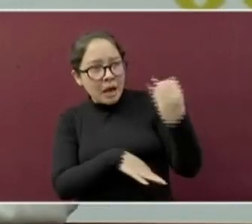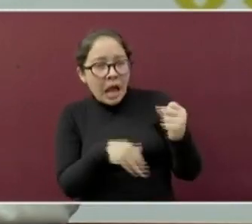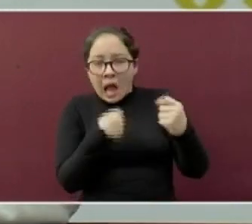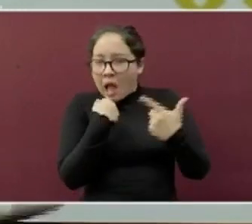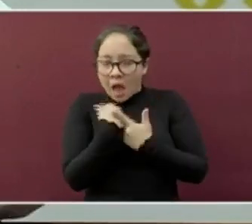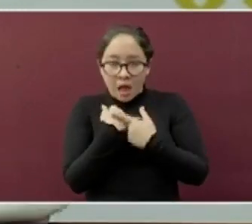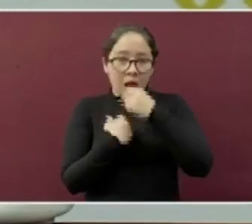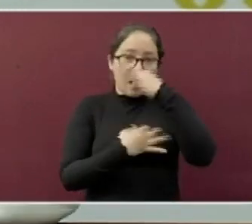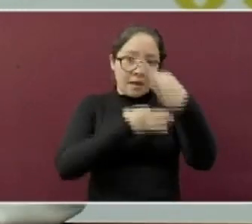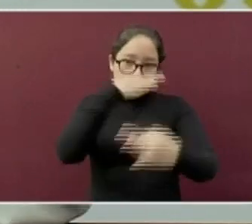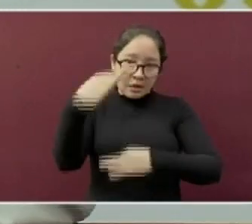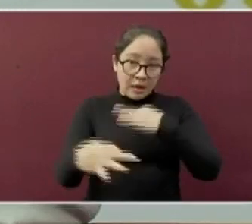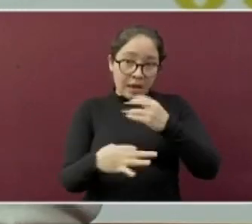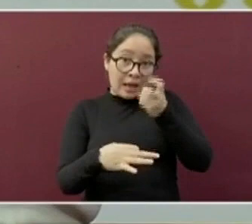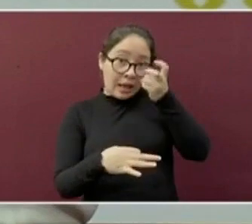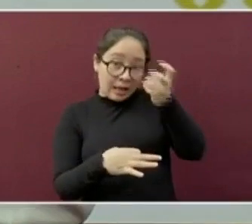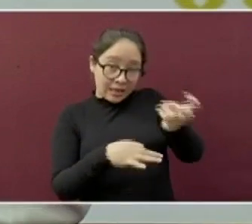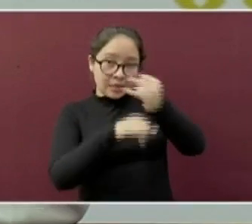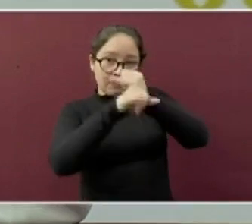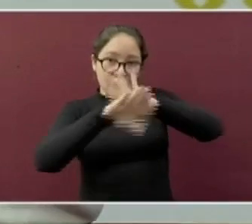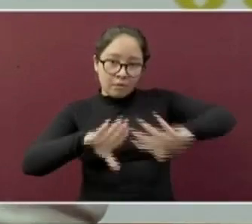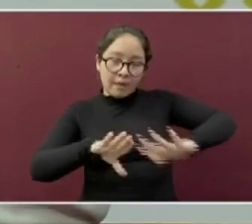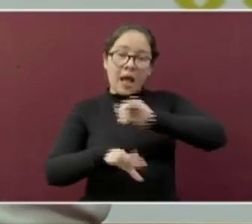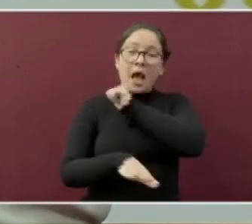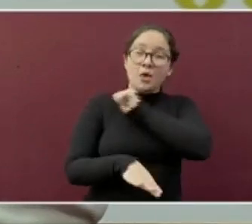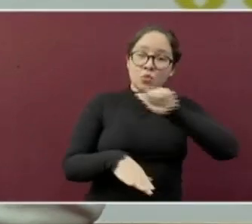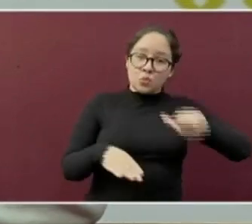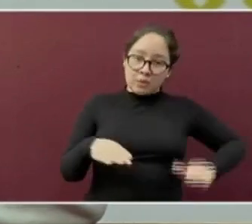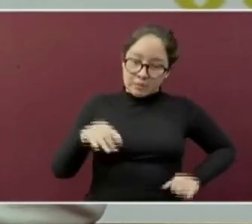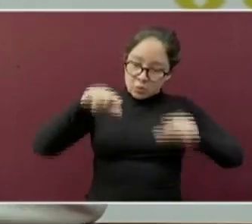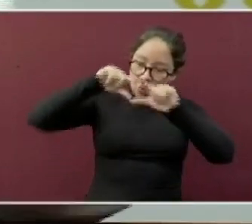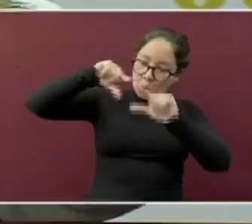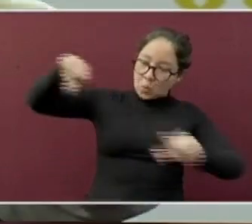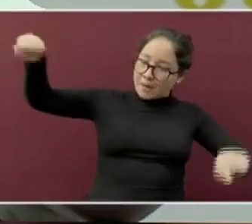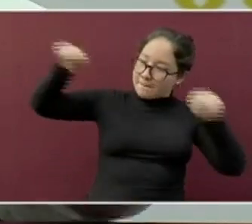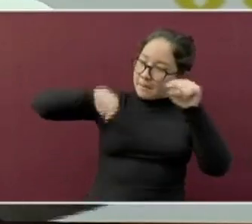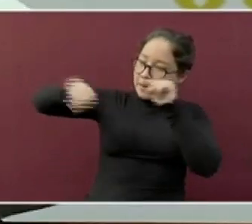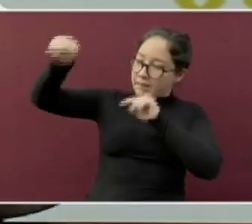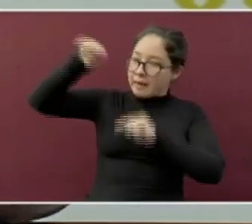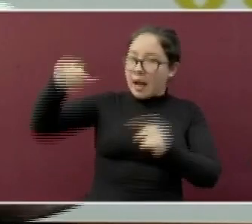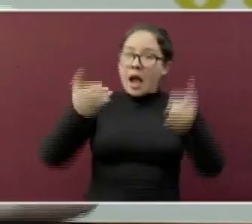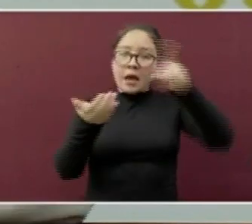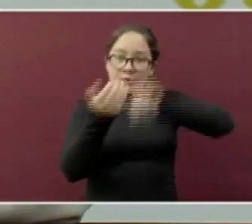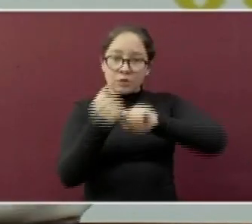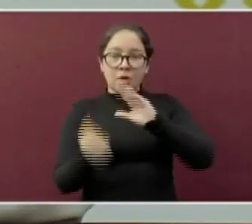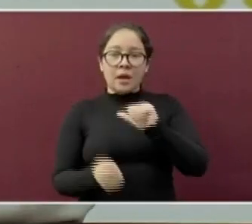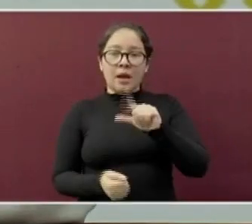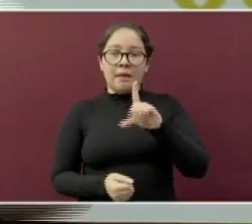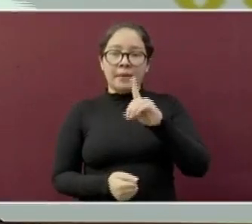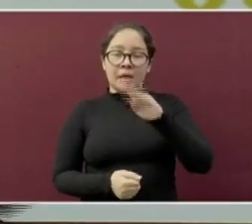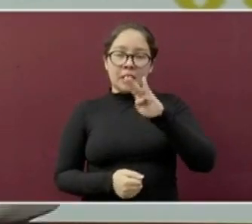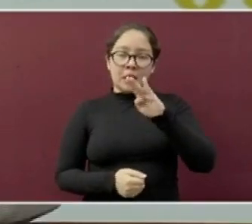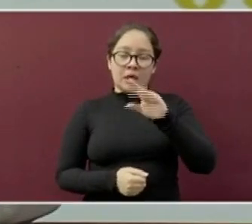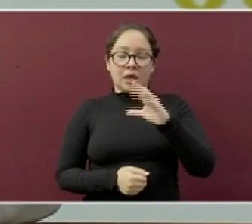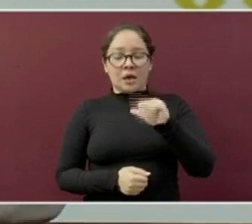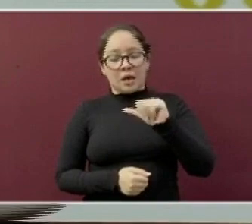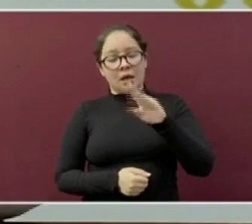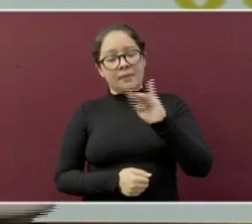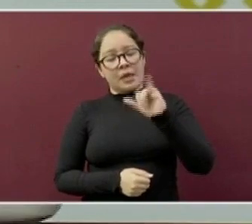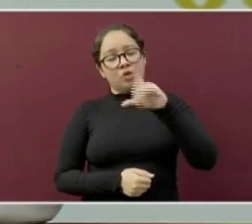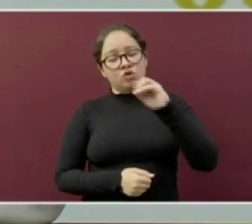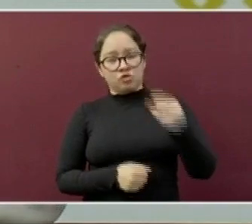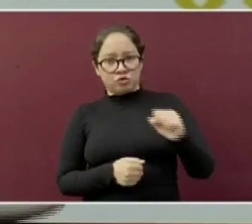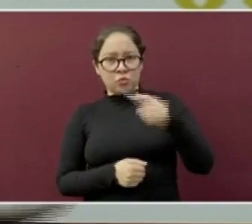los ayuntamientos y sus cabildos fortalezcan sus acciones y la población